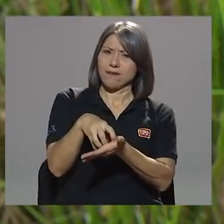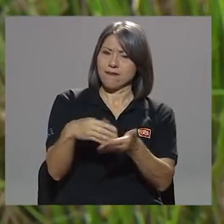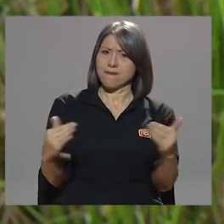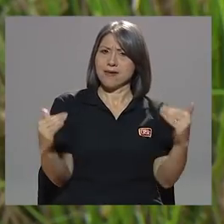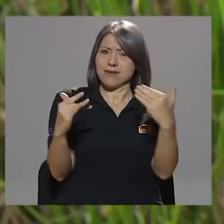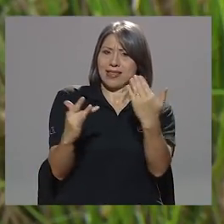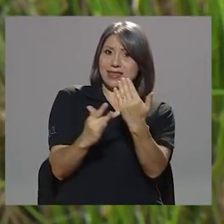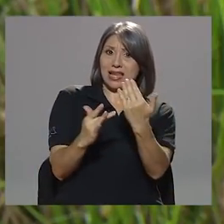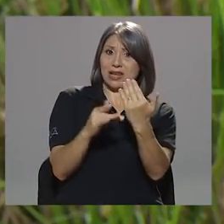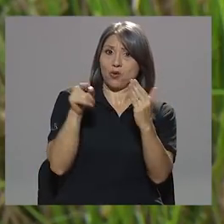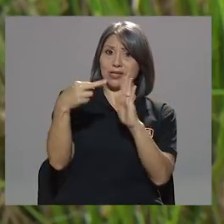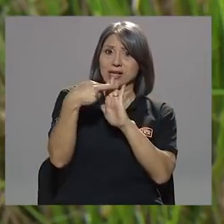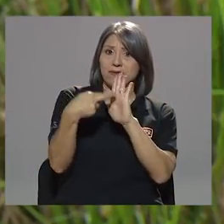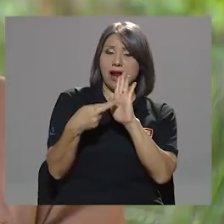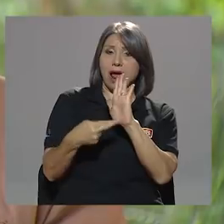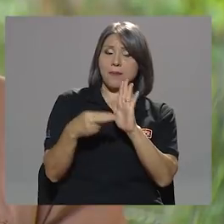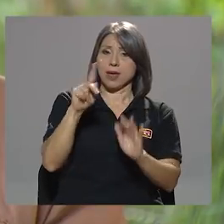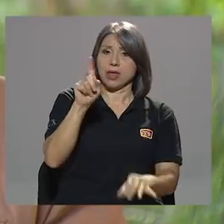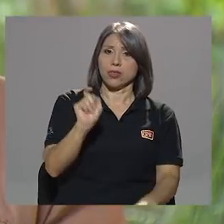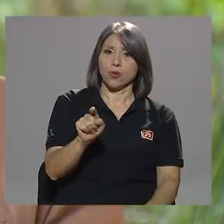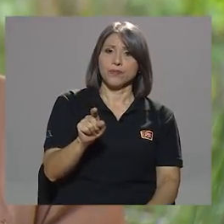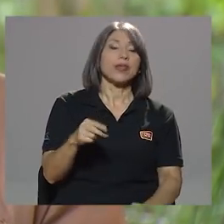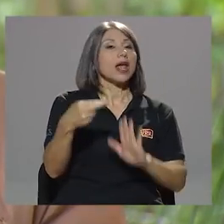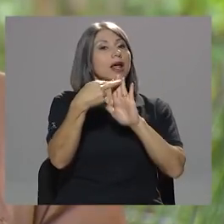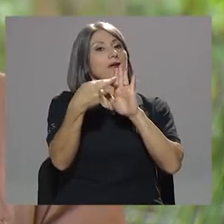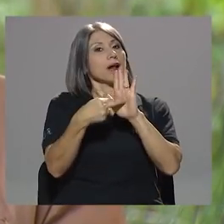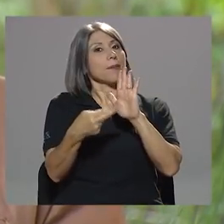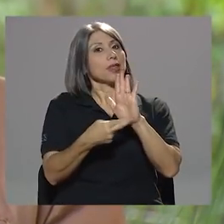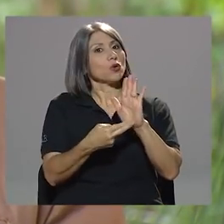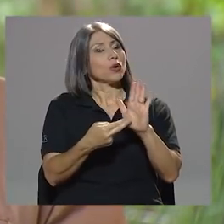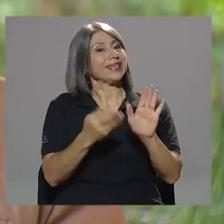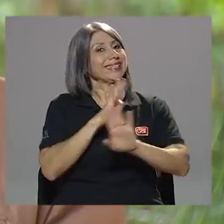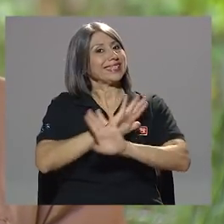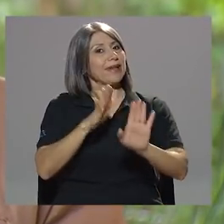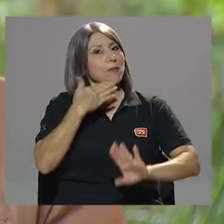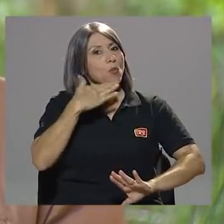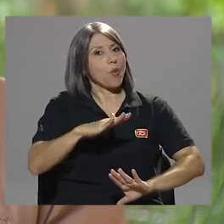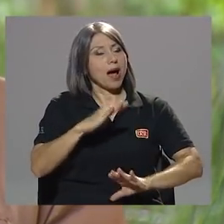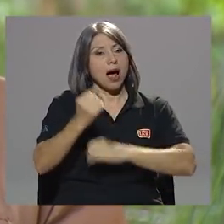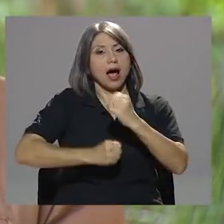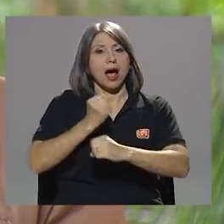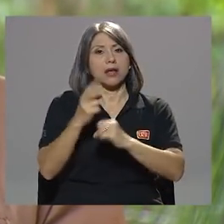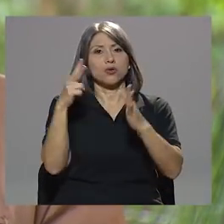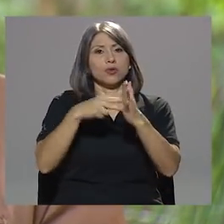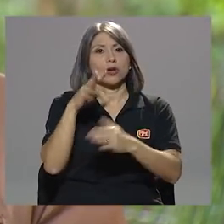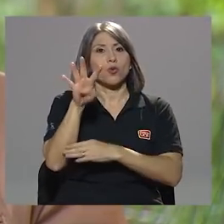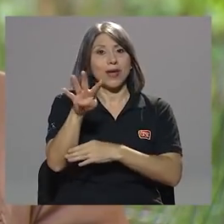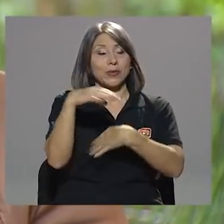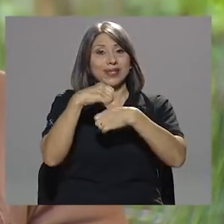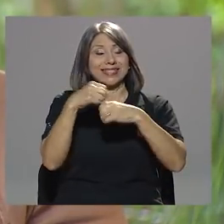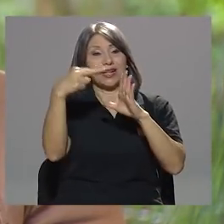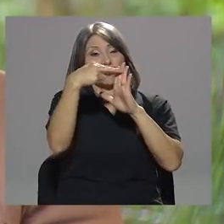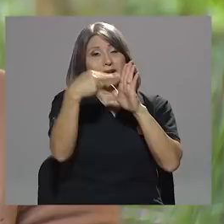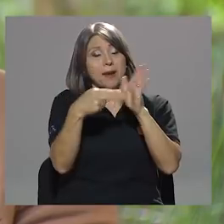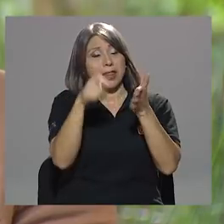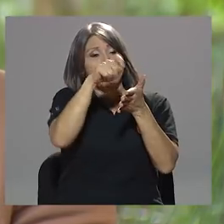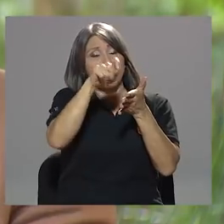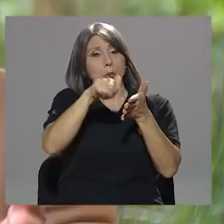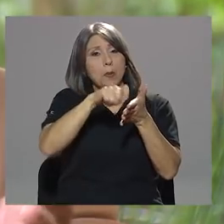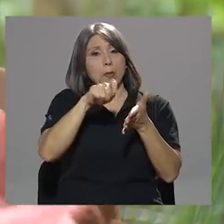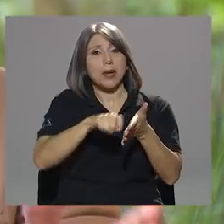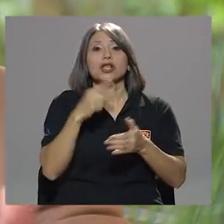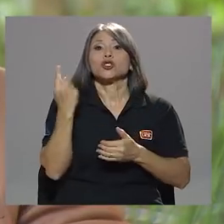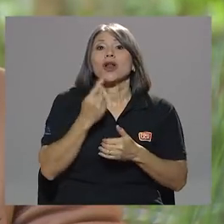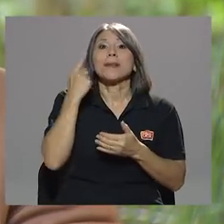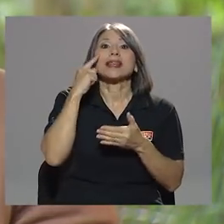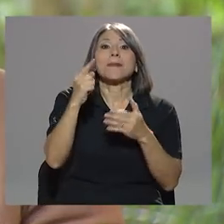ese reglamento, Don Juan Carlos? El reglamento estaba muy mal. El reglamento en el 2004 lo hicieron solamente para clasificar